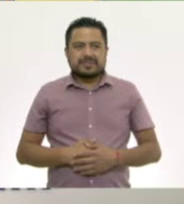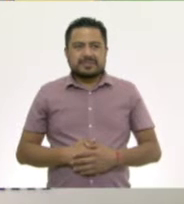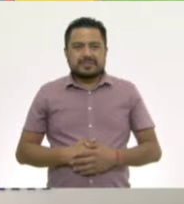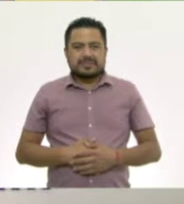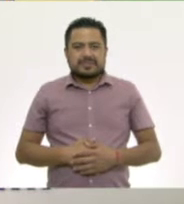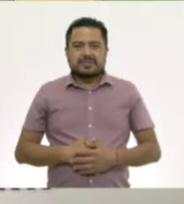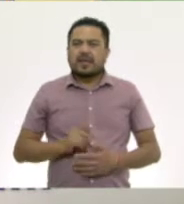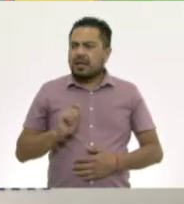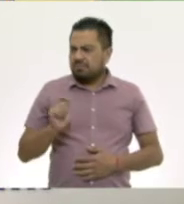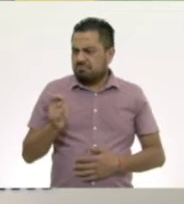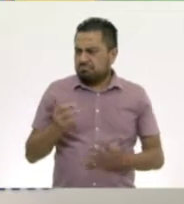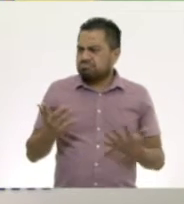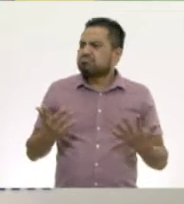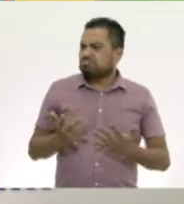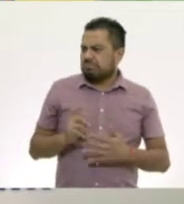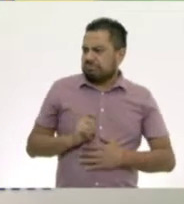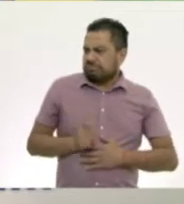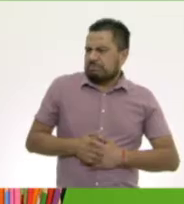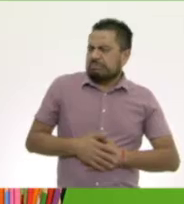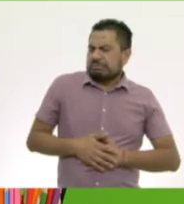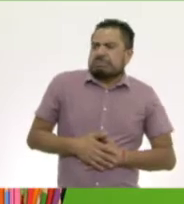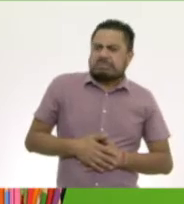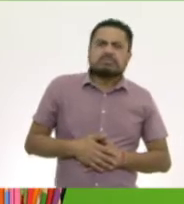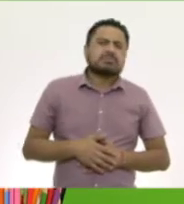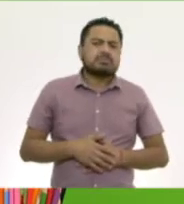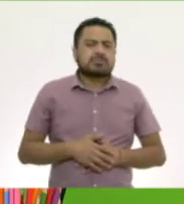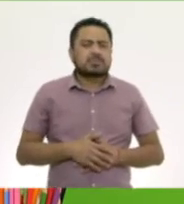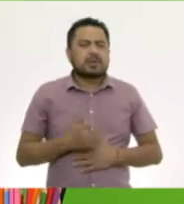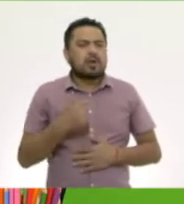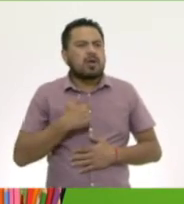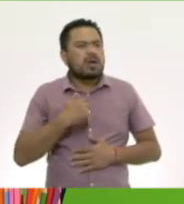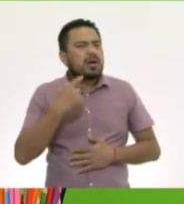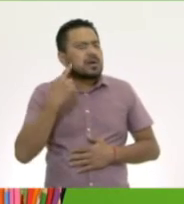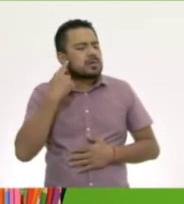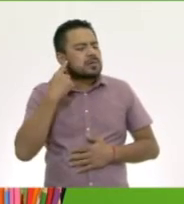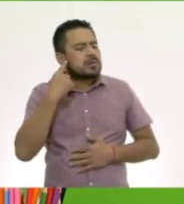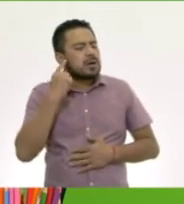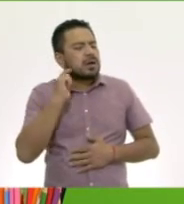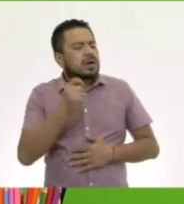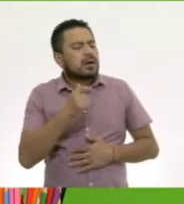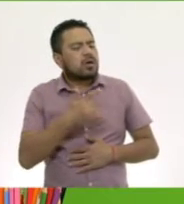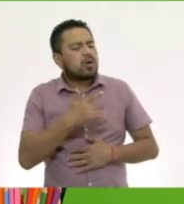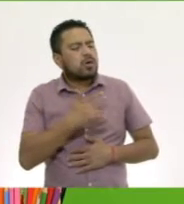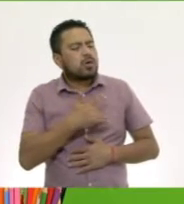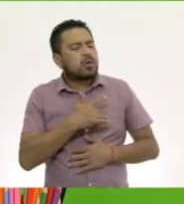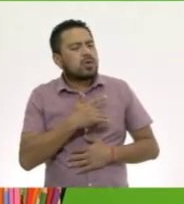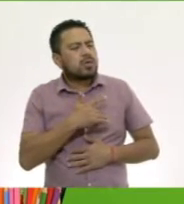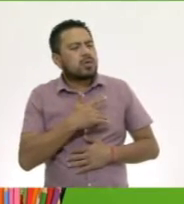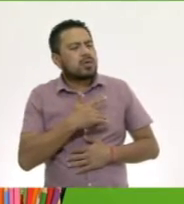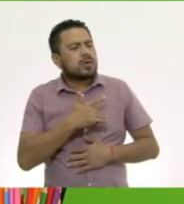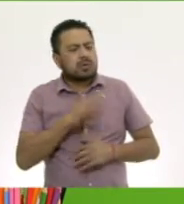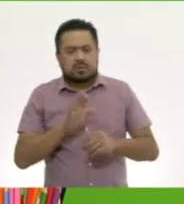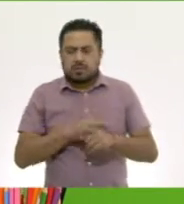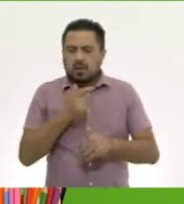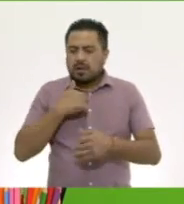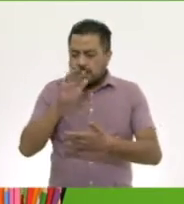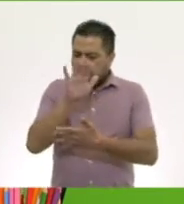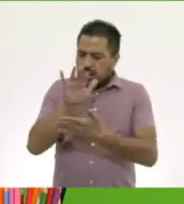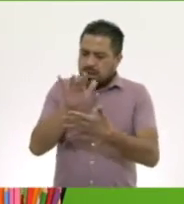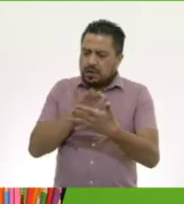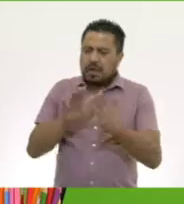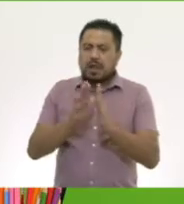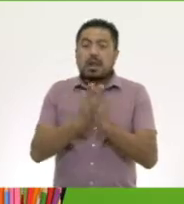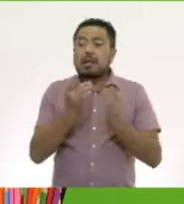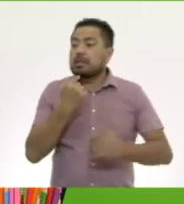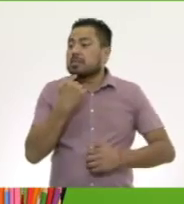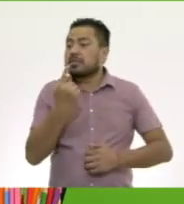¿Qué haces, Ojar? Intento escuchar el sonido de mi corazón. Es que leí un libro donde